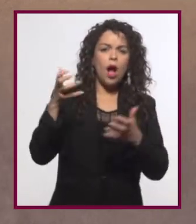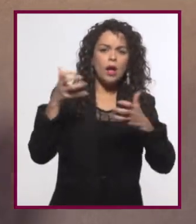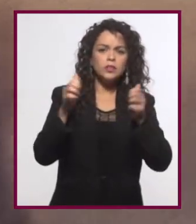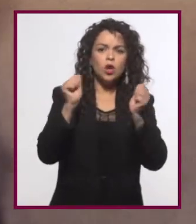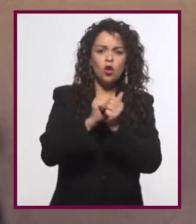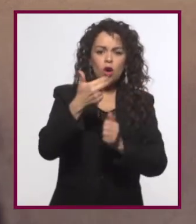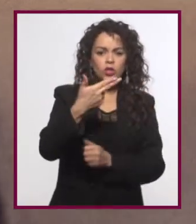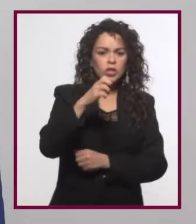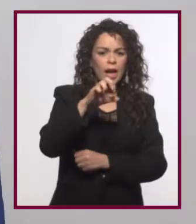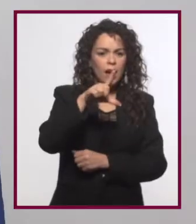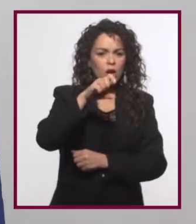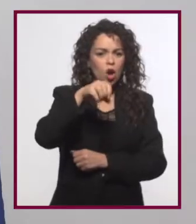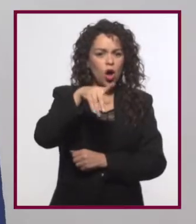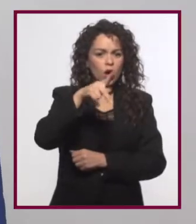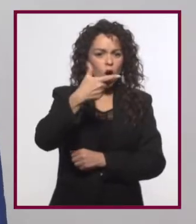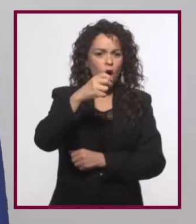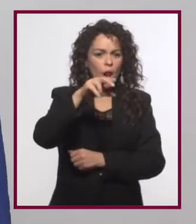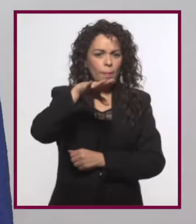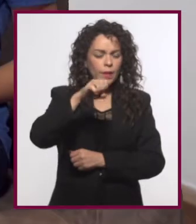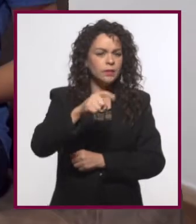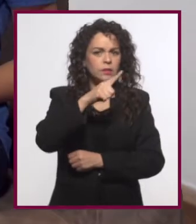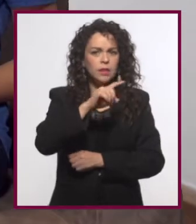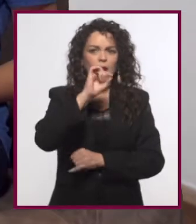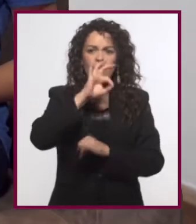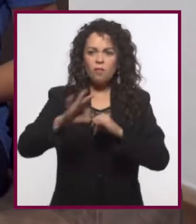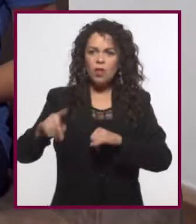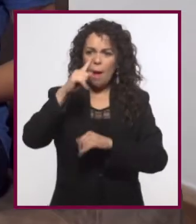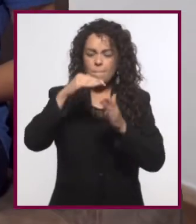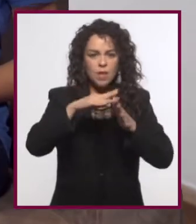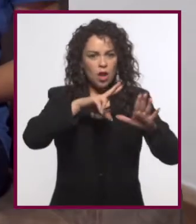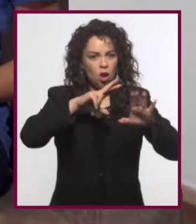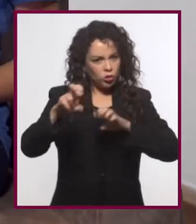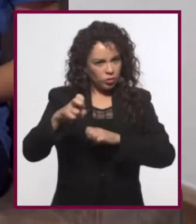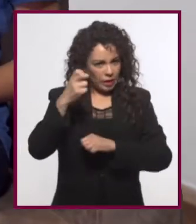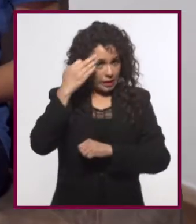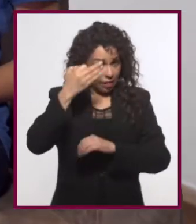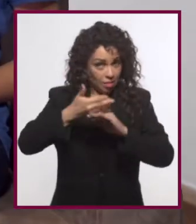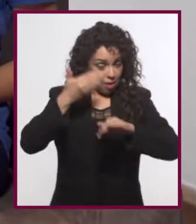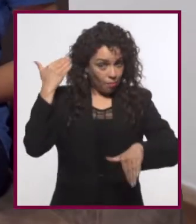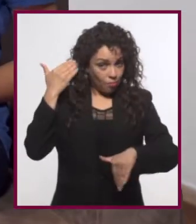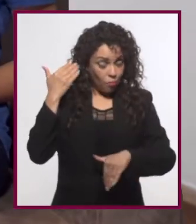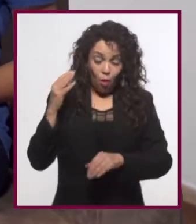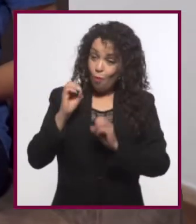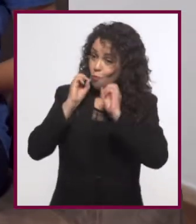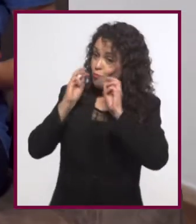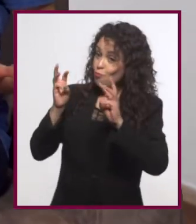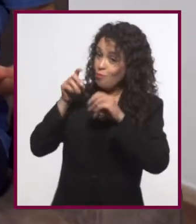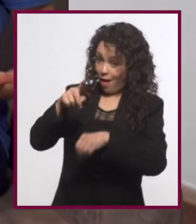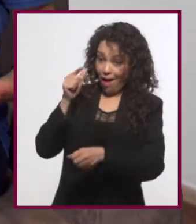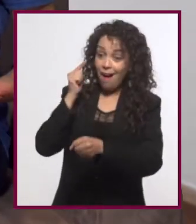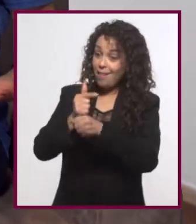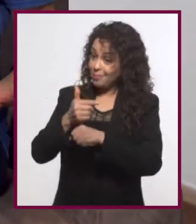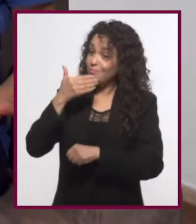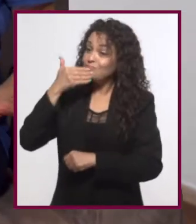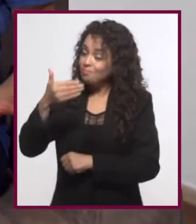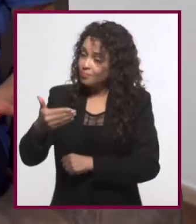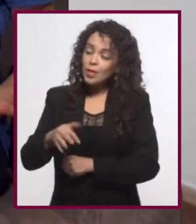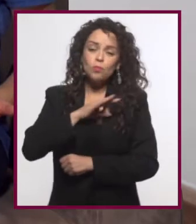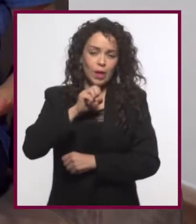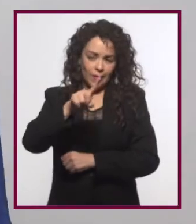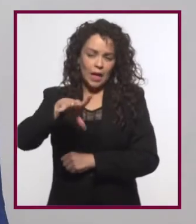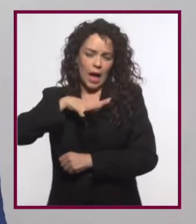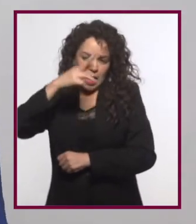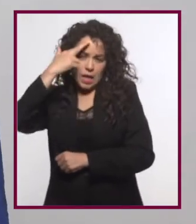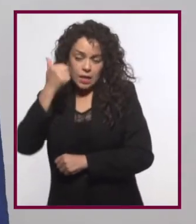Holmes a finales de 1800? Wow, muy buena observación, mi querido Watson. Y podría ser que tuvieras razón,